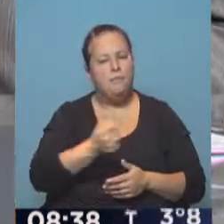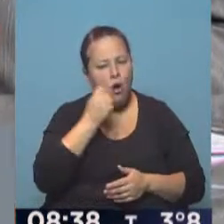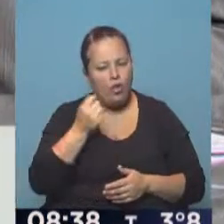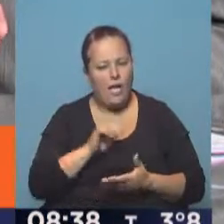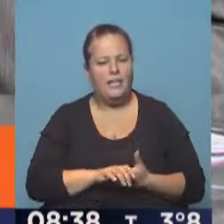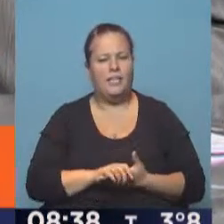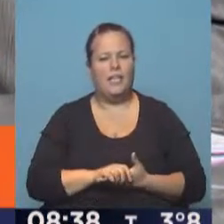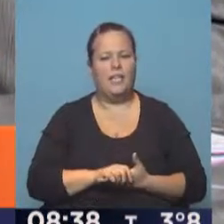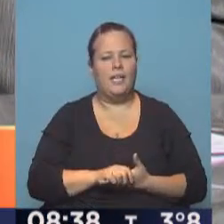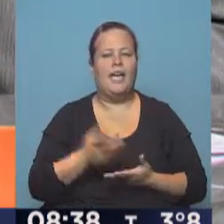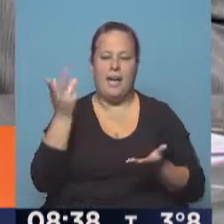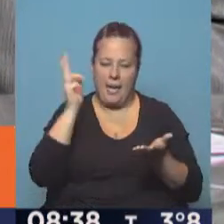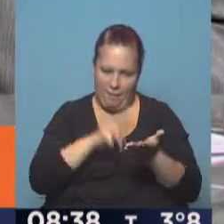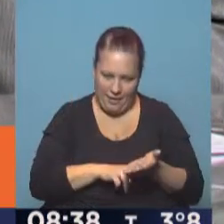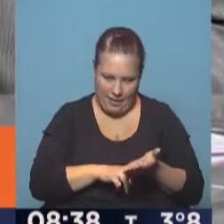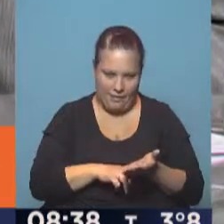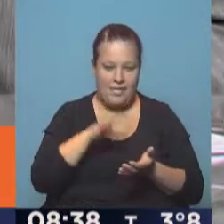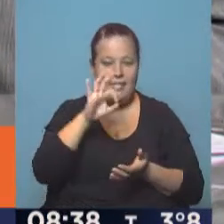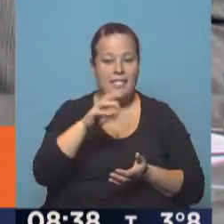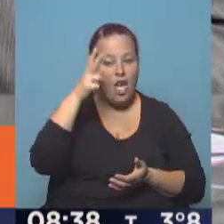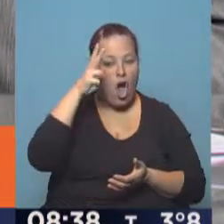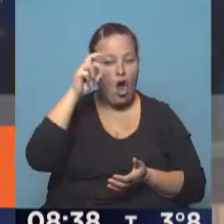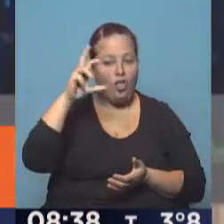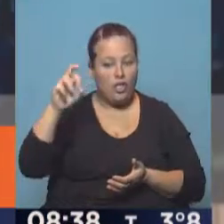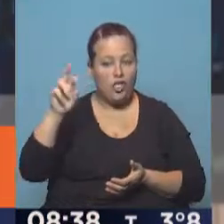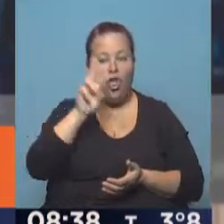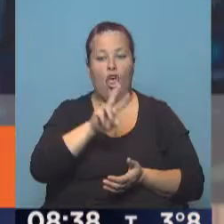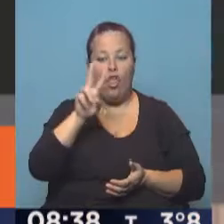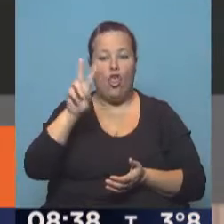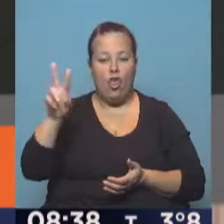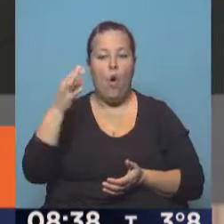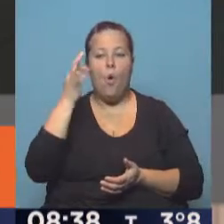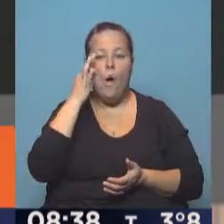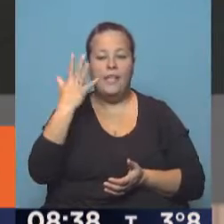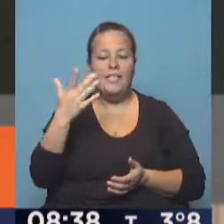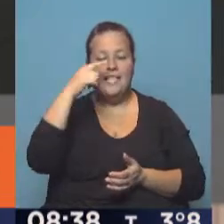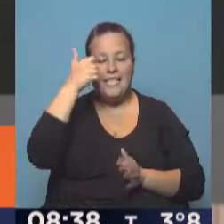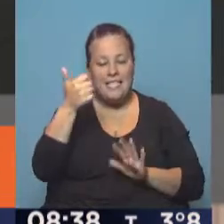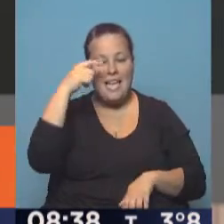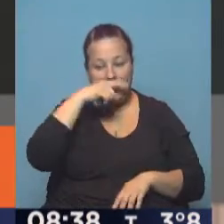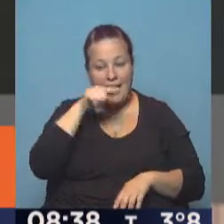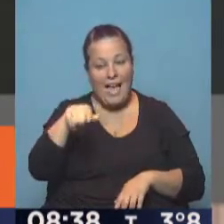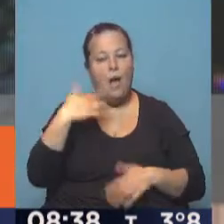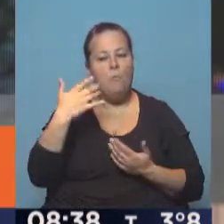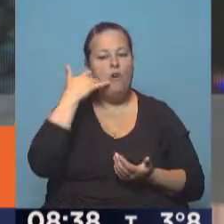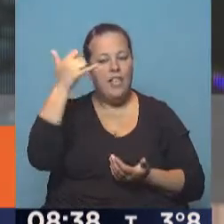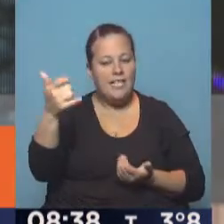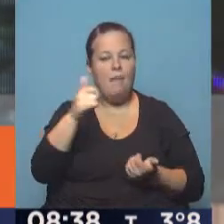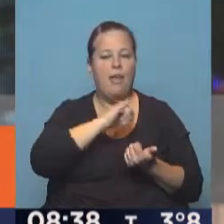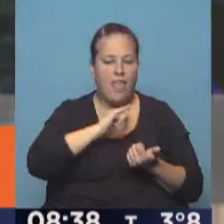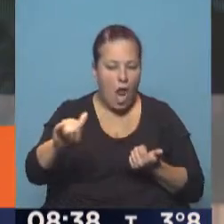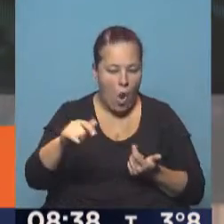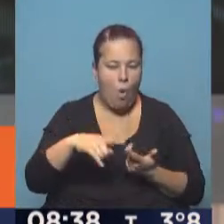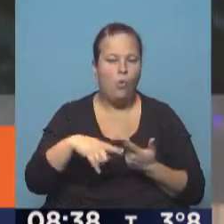repetir, 0800... 222-4567, ese es el lugar donde ustedes pueden llamar, pueden